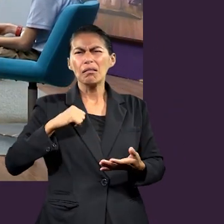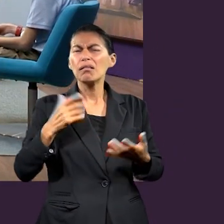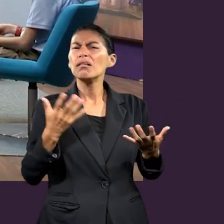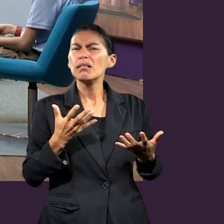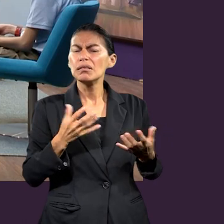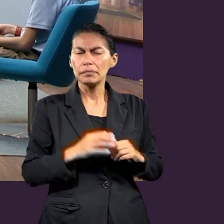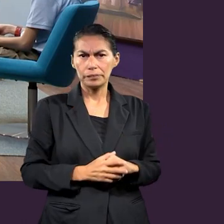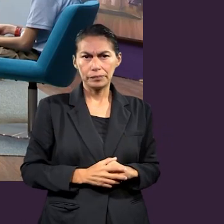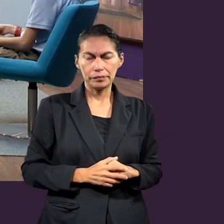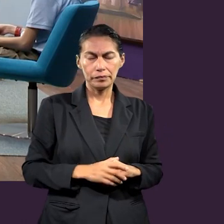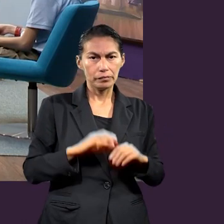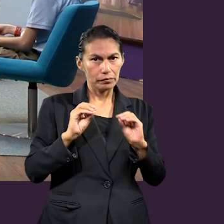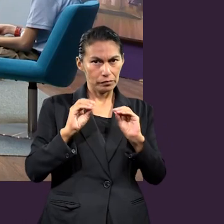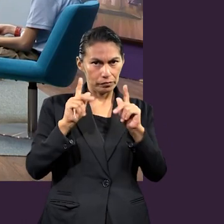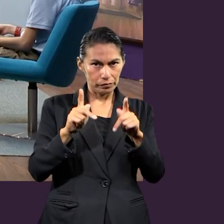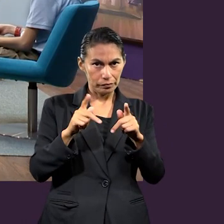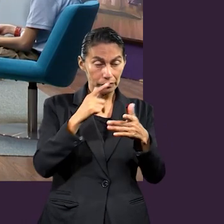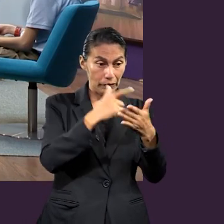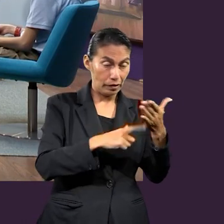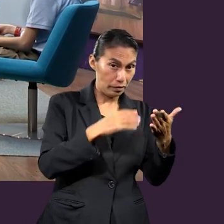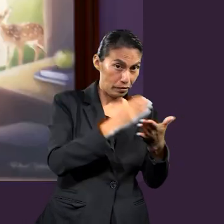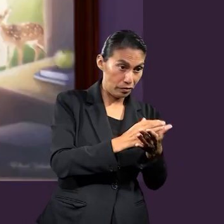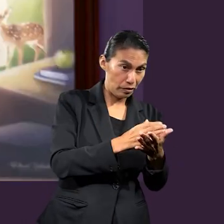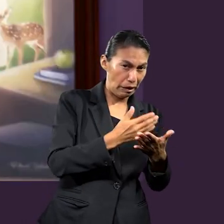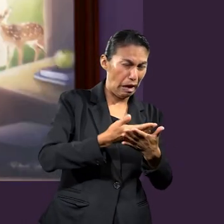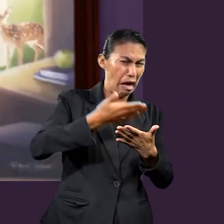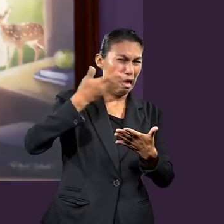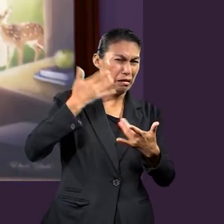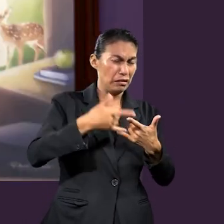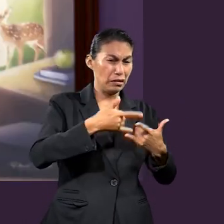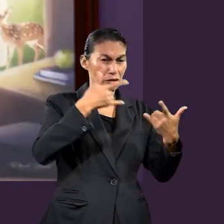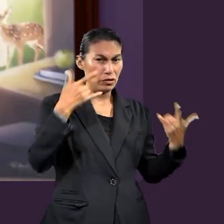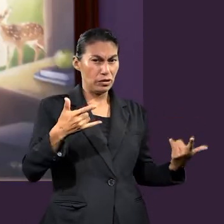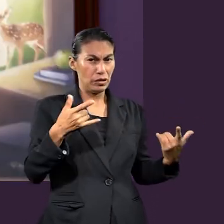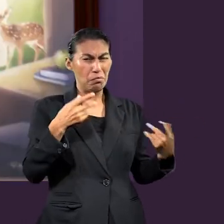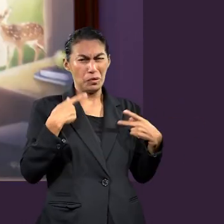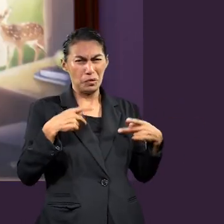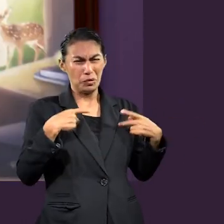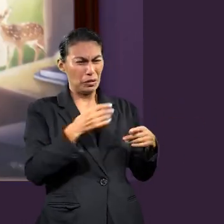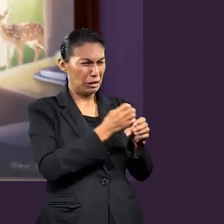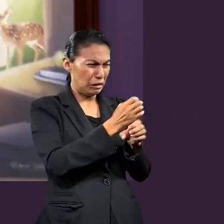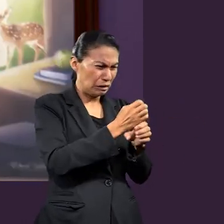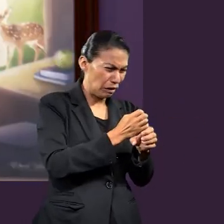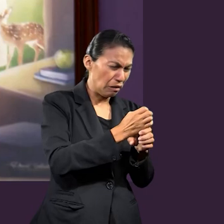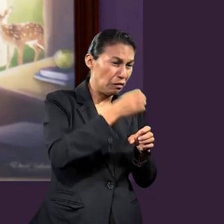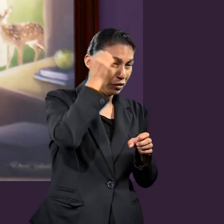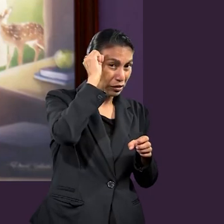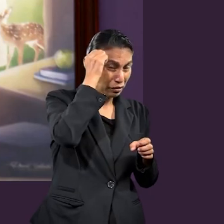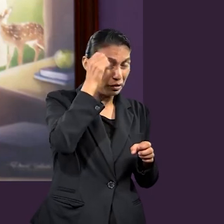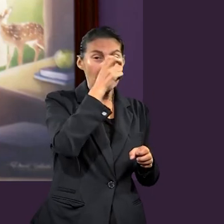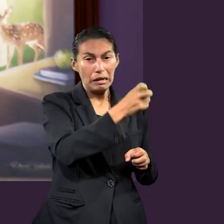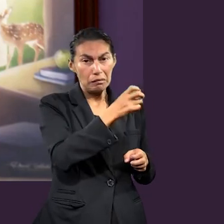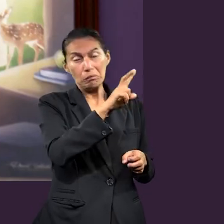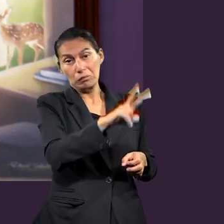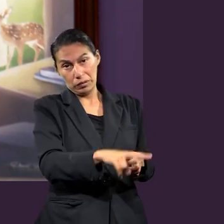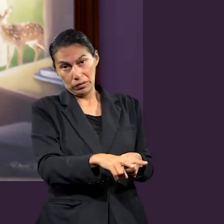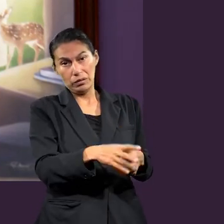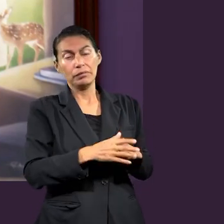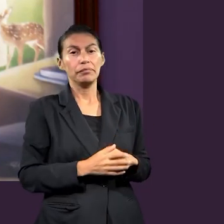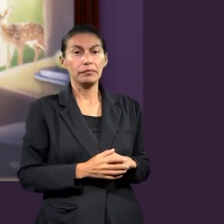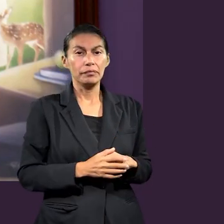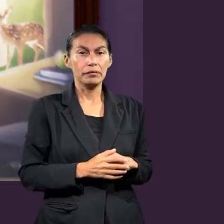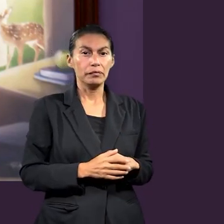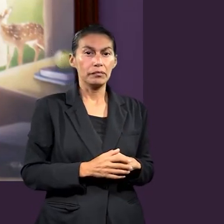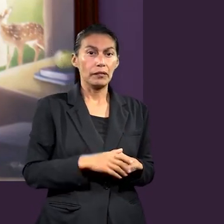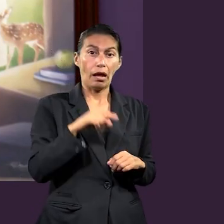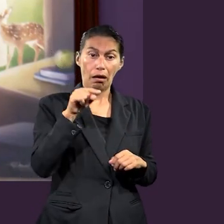pasaba en esos momentos? Ok, pues, la lección habla del contexto histórico de la esclavitud. Eso era una realidad que